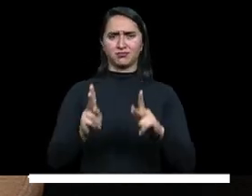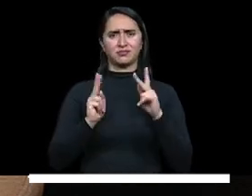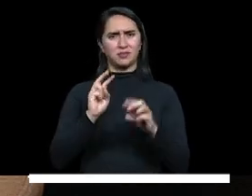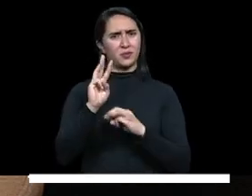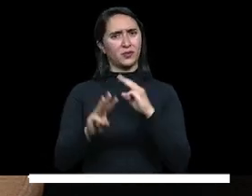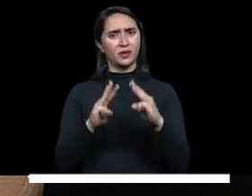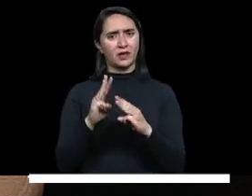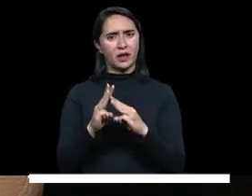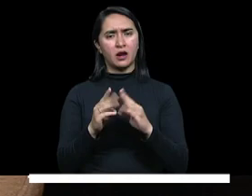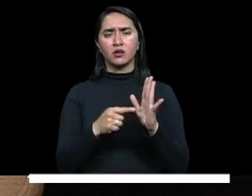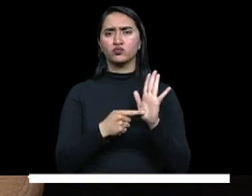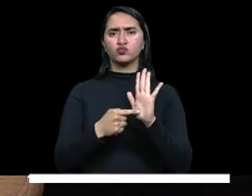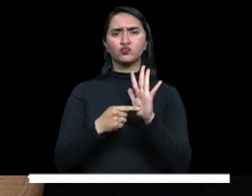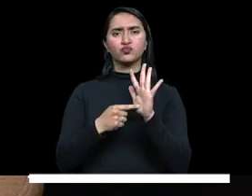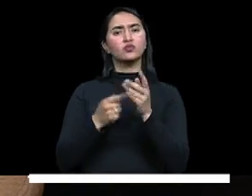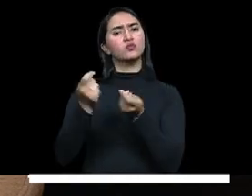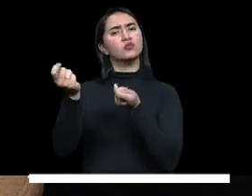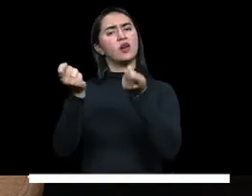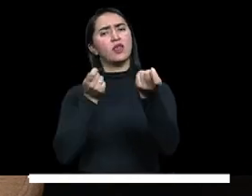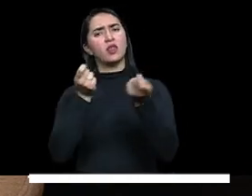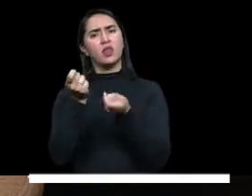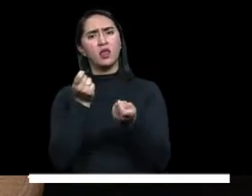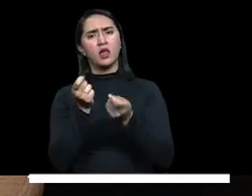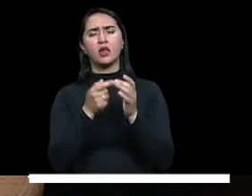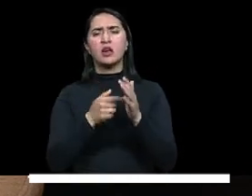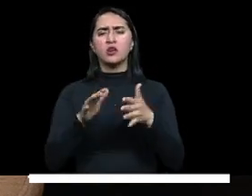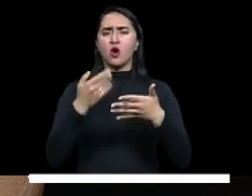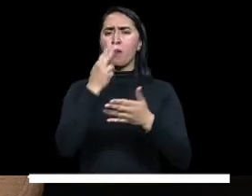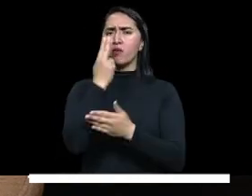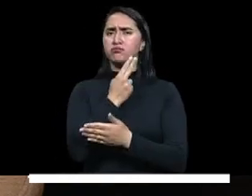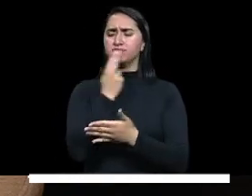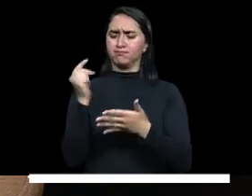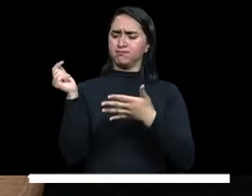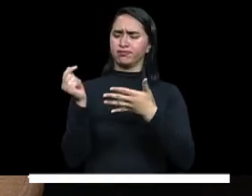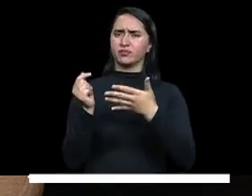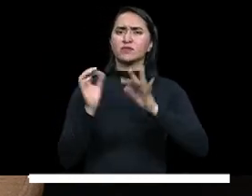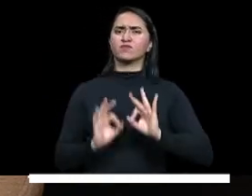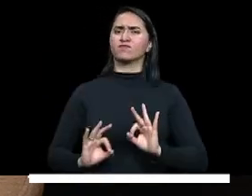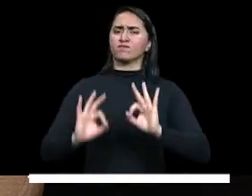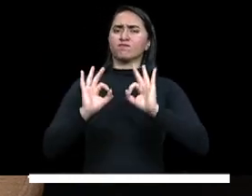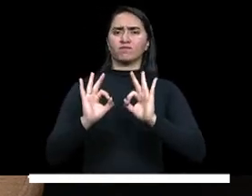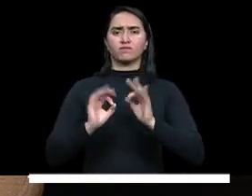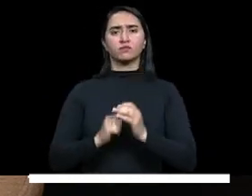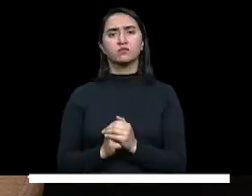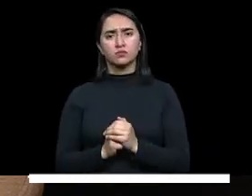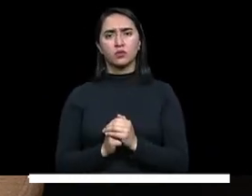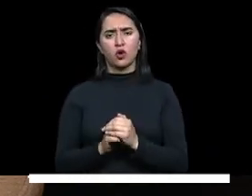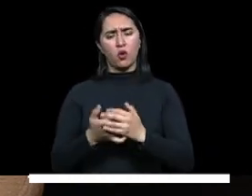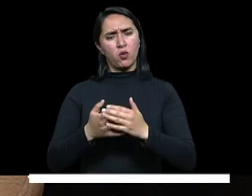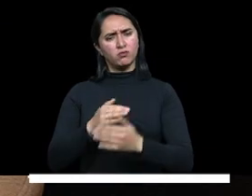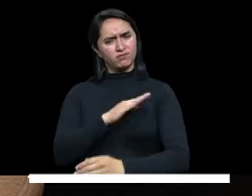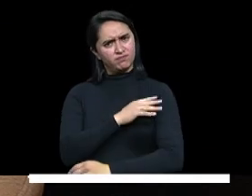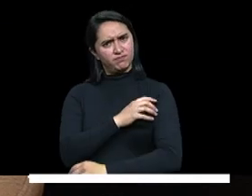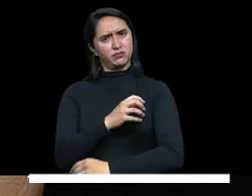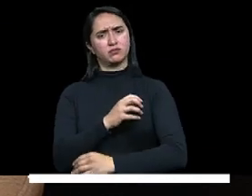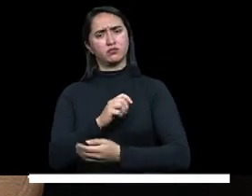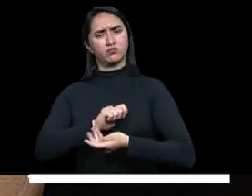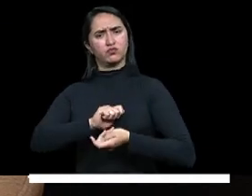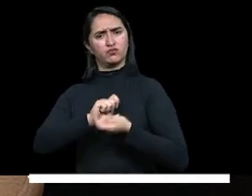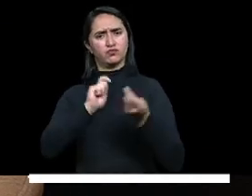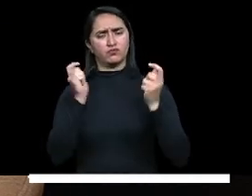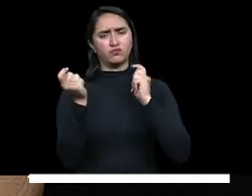estratégicos para garantizar que la educación cumpla con esa premisa de calidad y pertinencia, como una fuerza transformadora